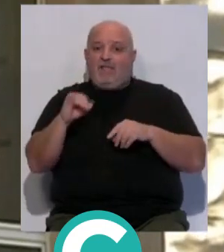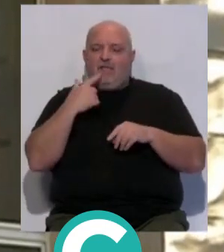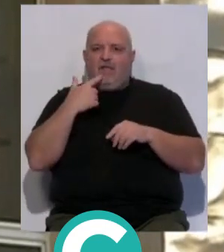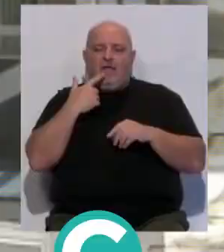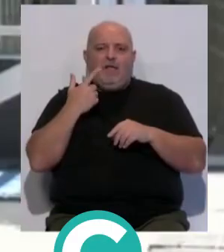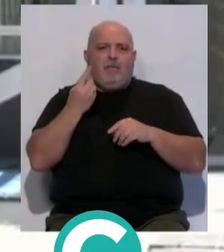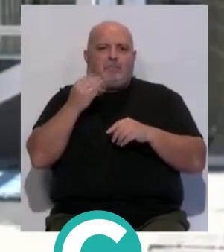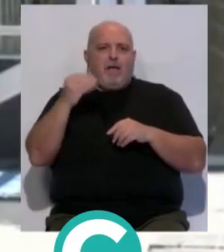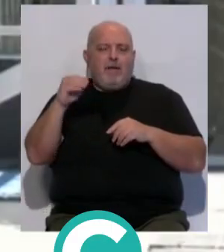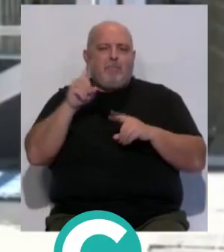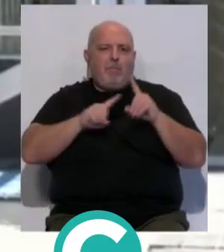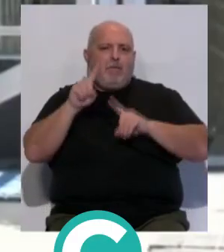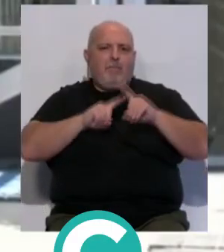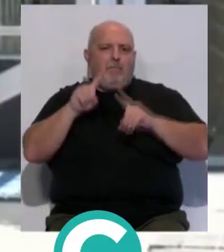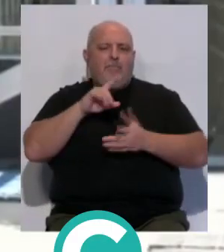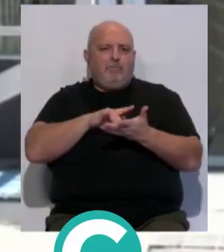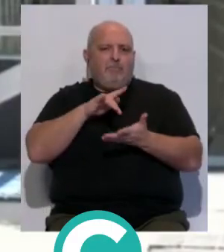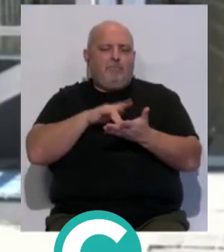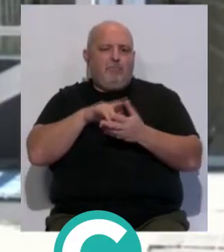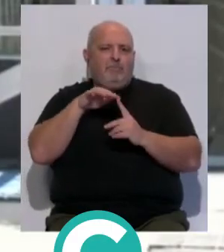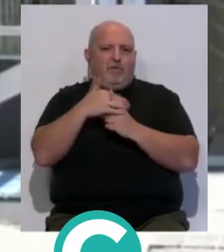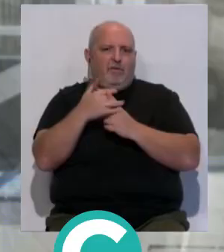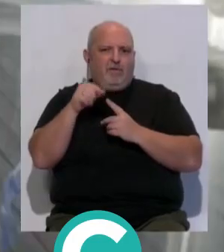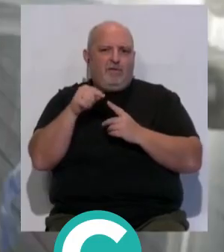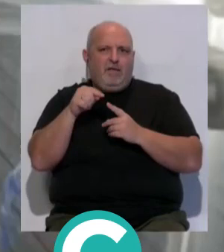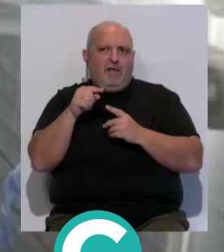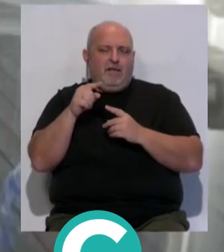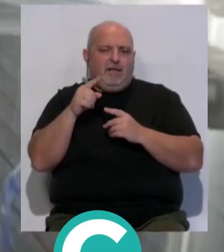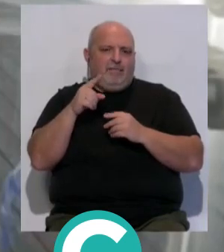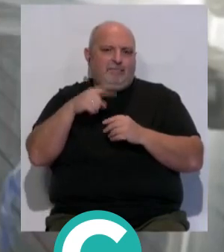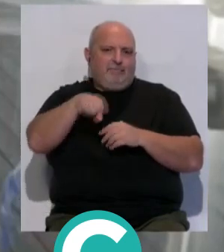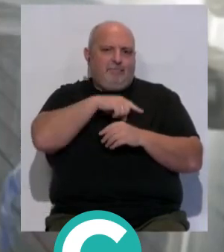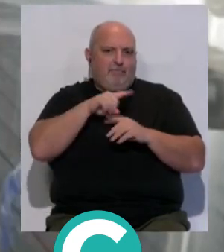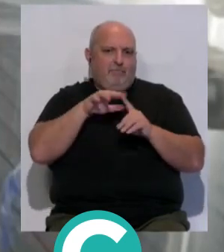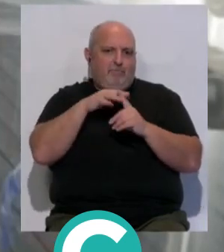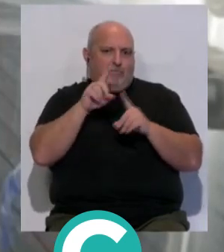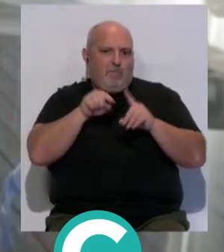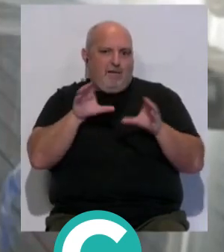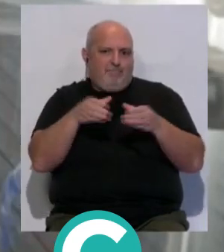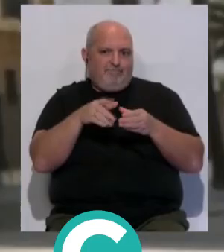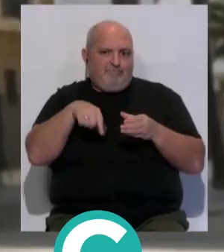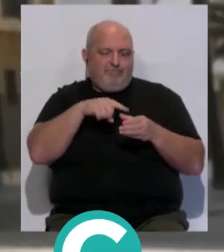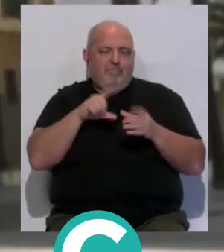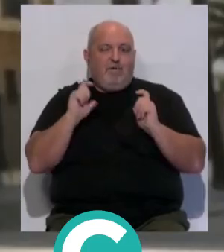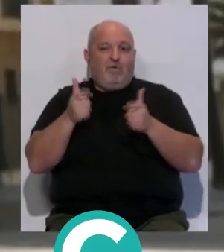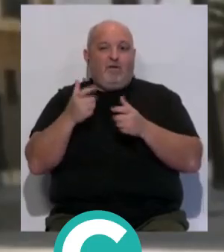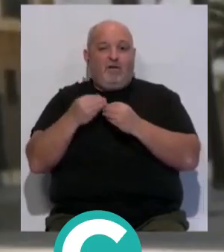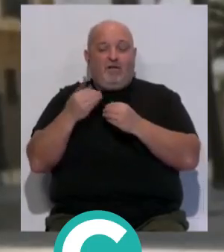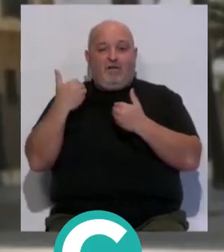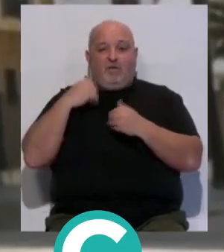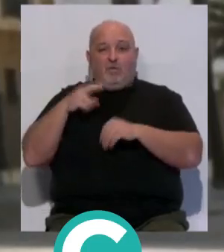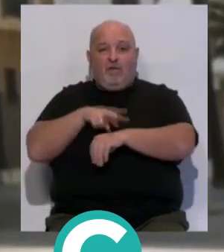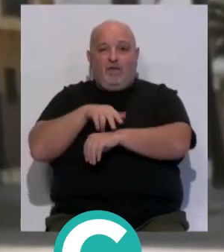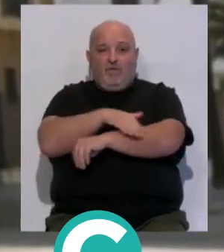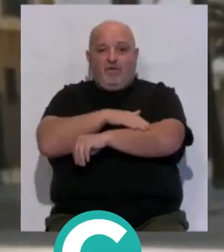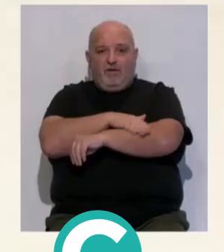no hace más que añadir complicaciones al ya complejo panorama al que tienen que hacer frente. Por ello, y tras la reunión mantenida con la subdelegación